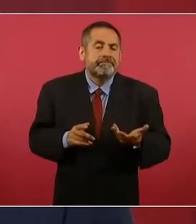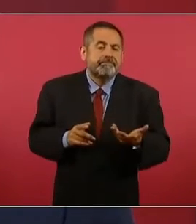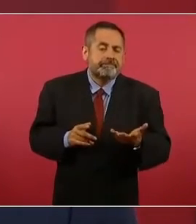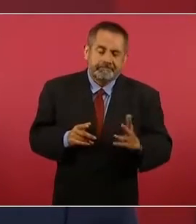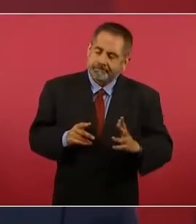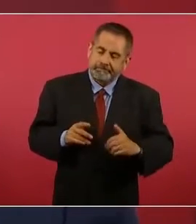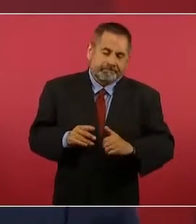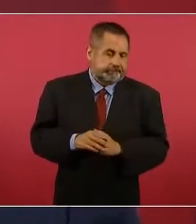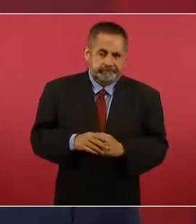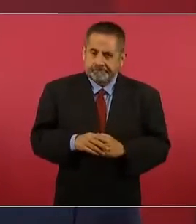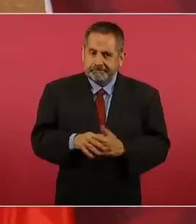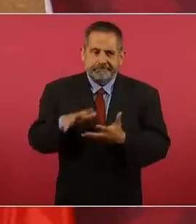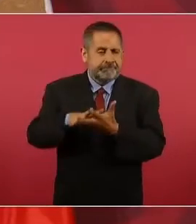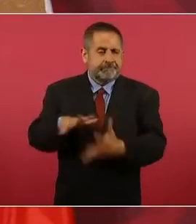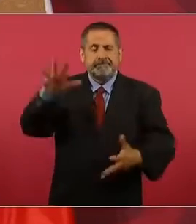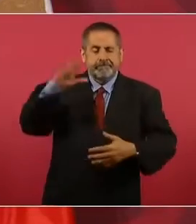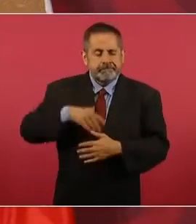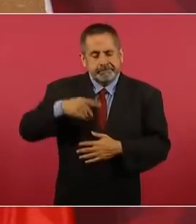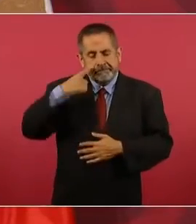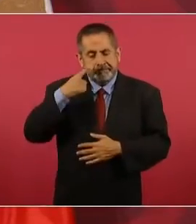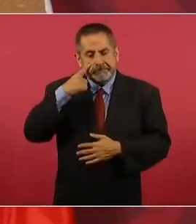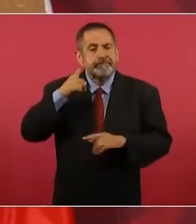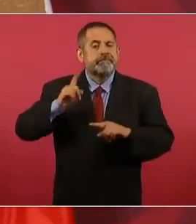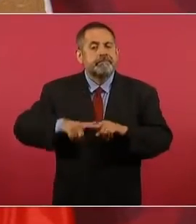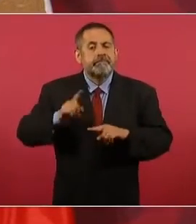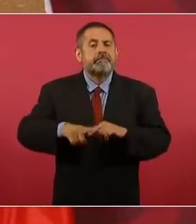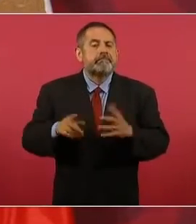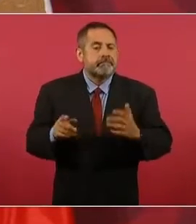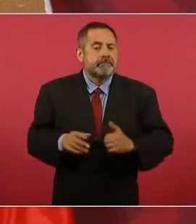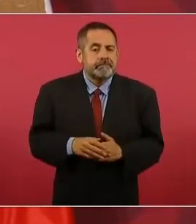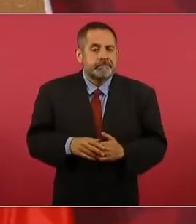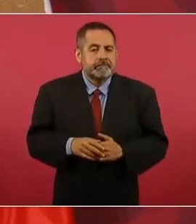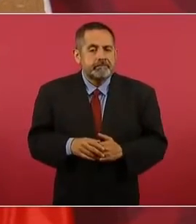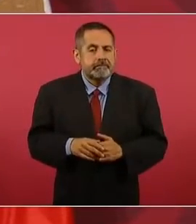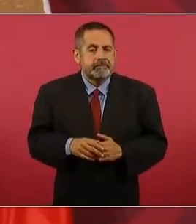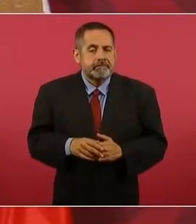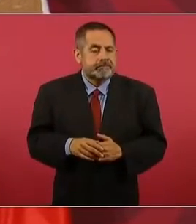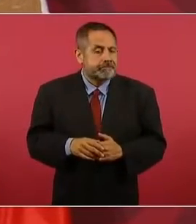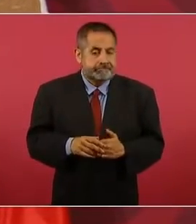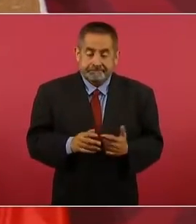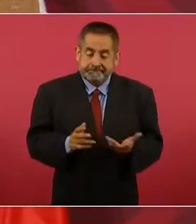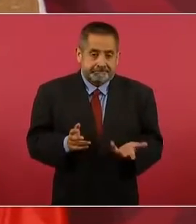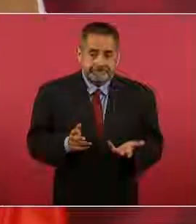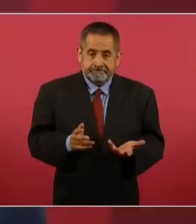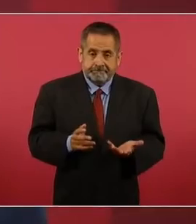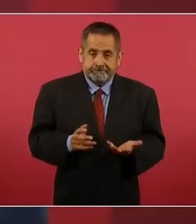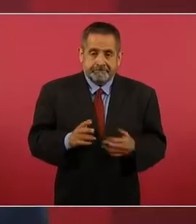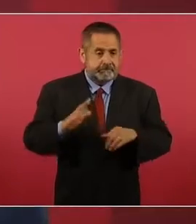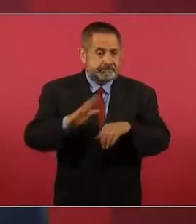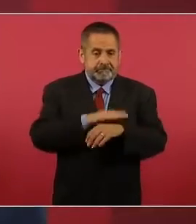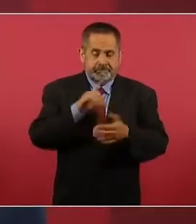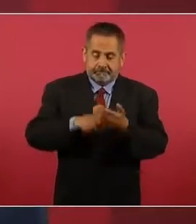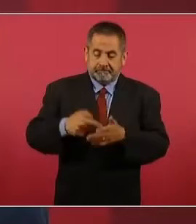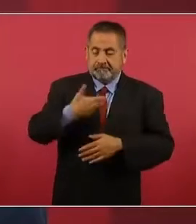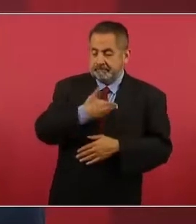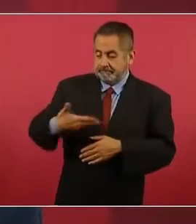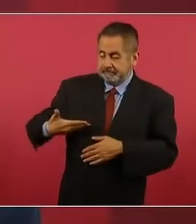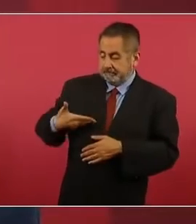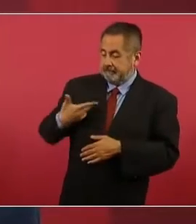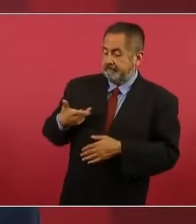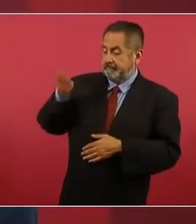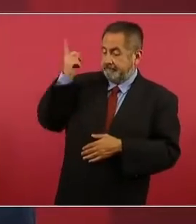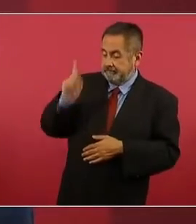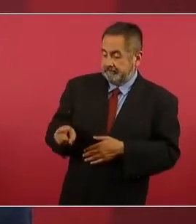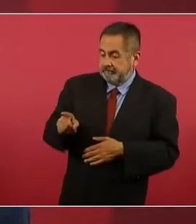por lo general se han dado a partir de órdenes